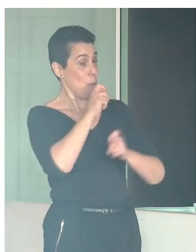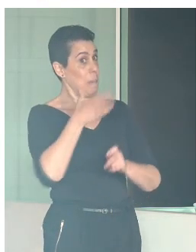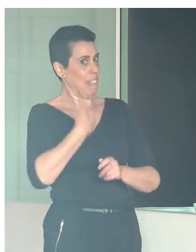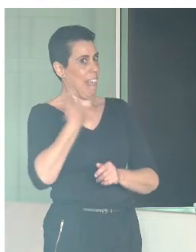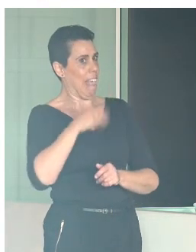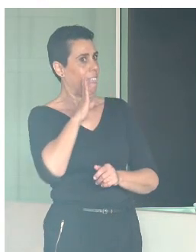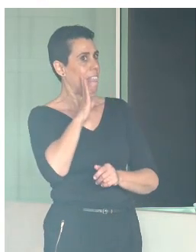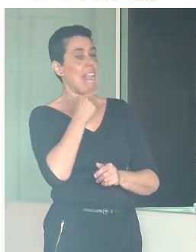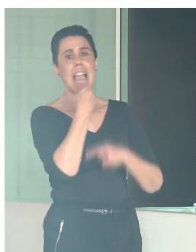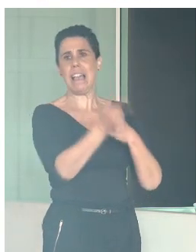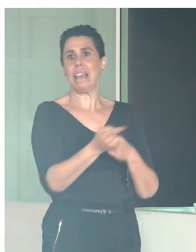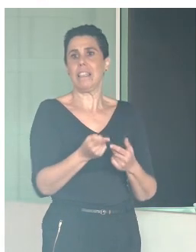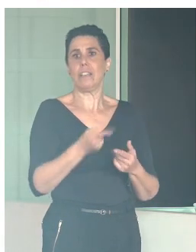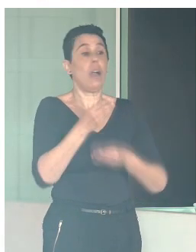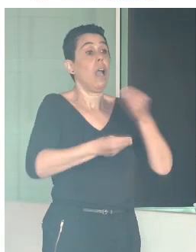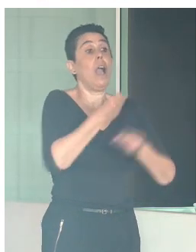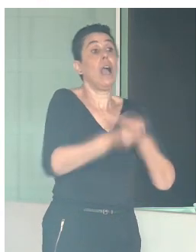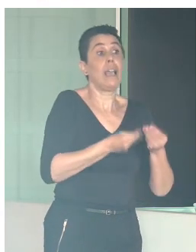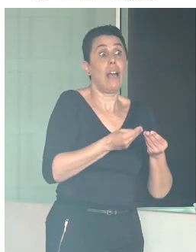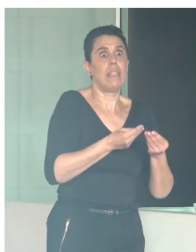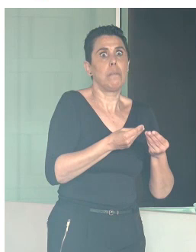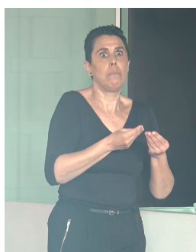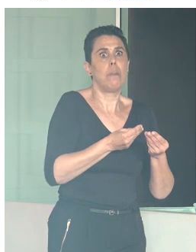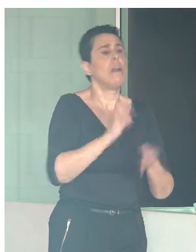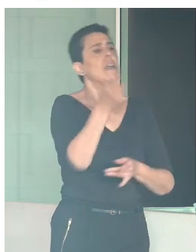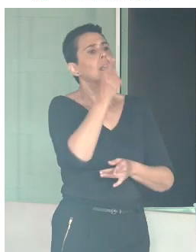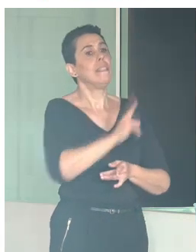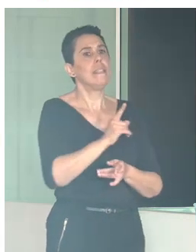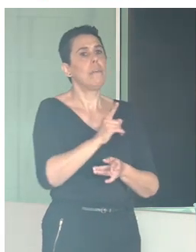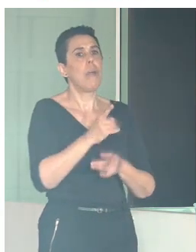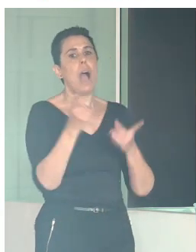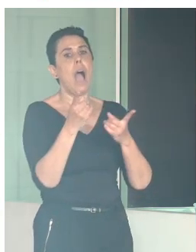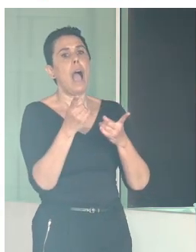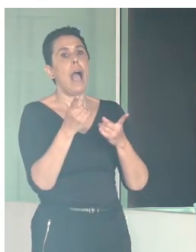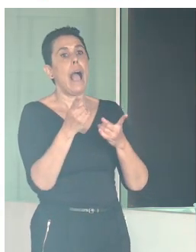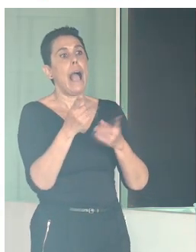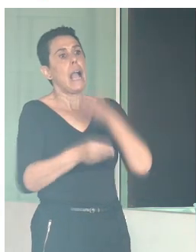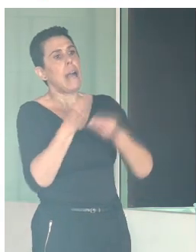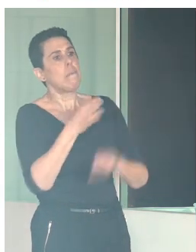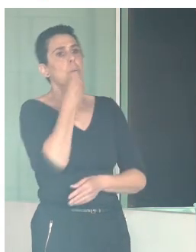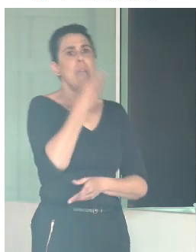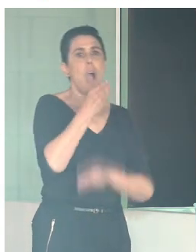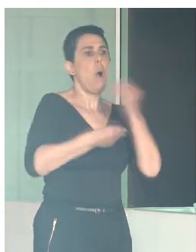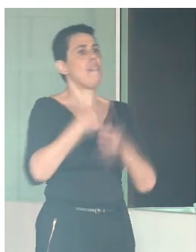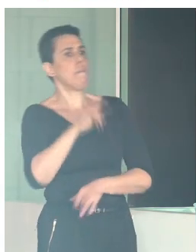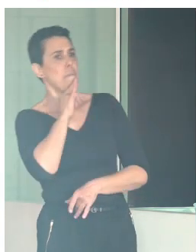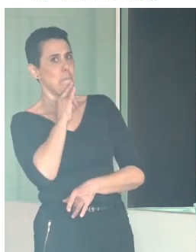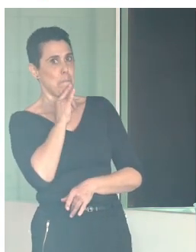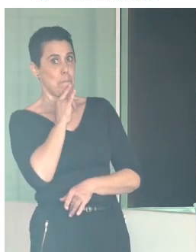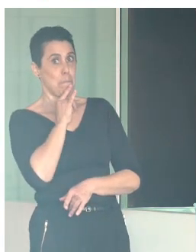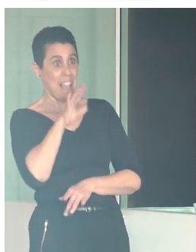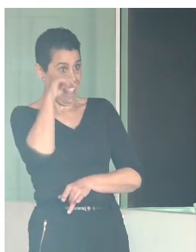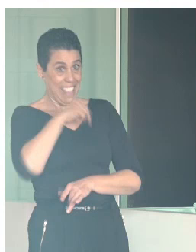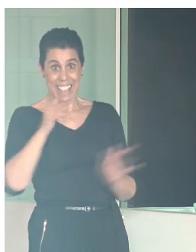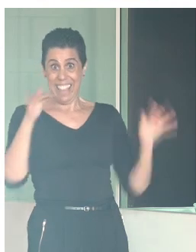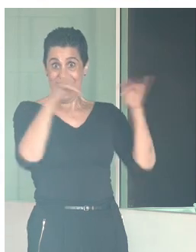trata solo de decir lo bien que lo hacemos, sino precisamente de decir qué cosas no hacemos bien. Porque realmente estos encuentros, en todas las temáticas, lo